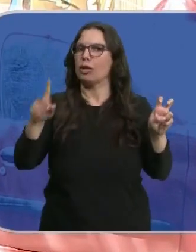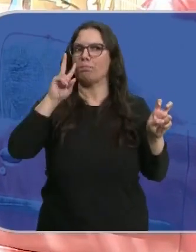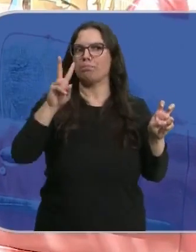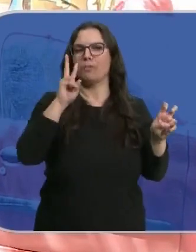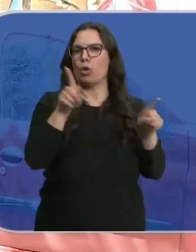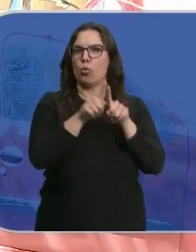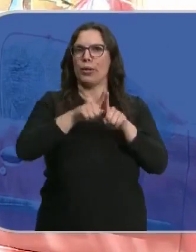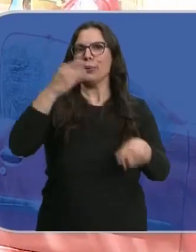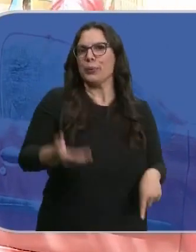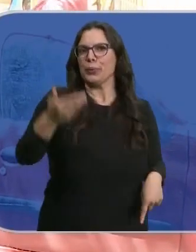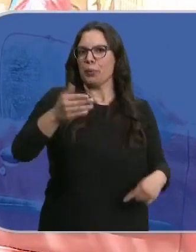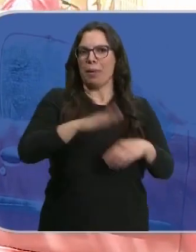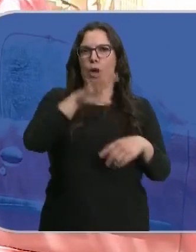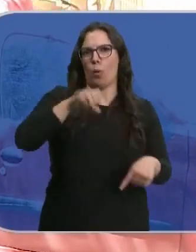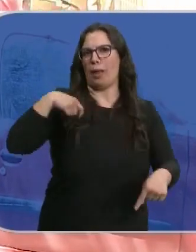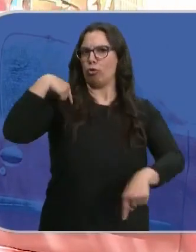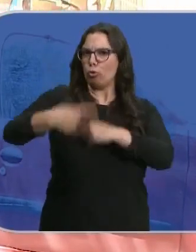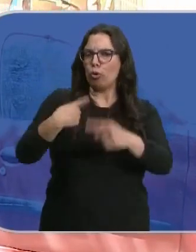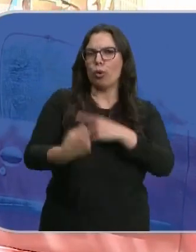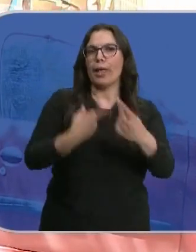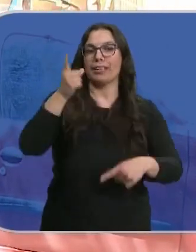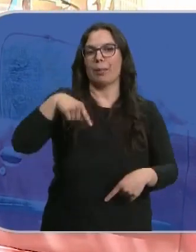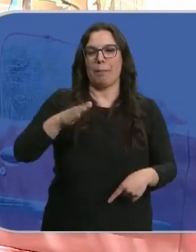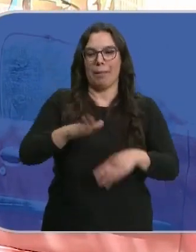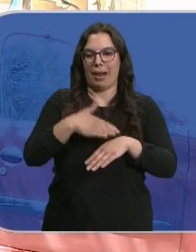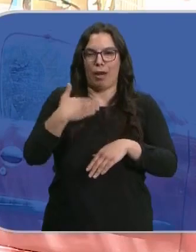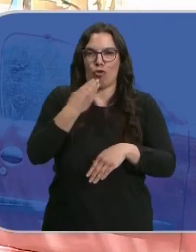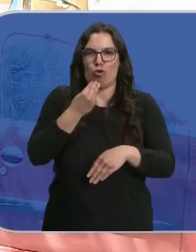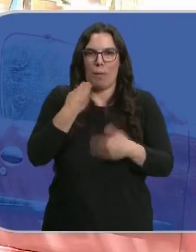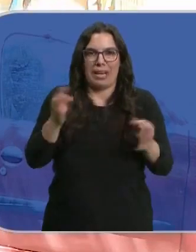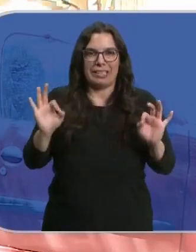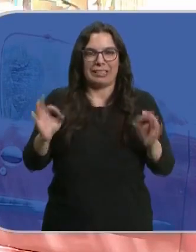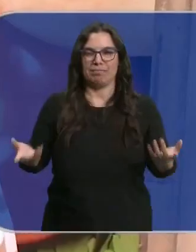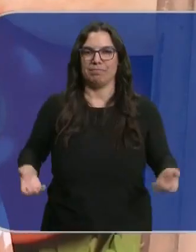imprescindible dentro de su cesta de la compra y también de nuestra mesa día a día.